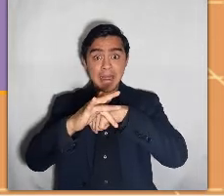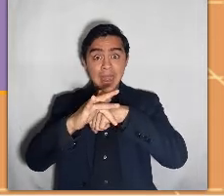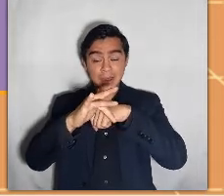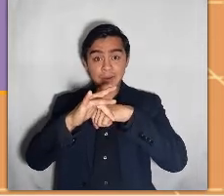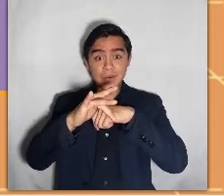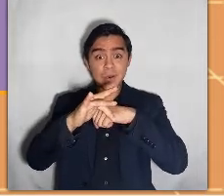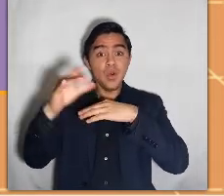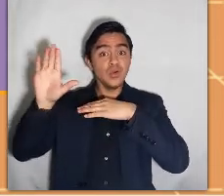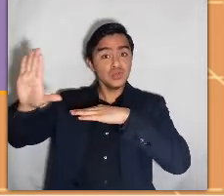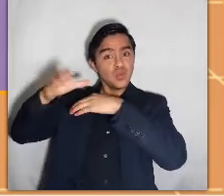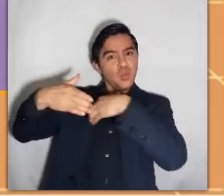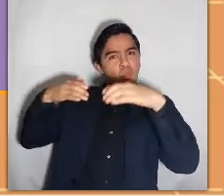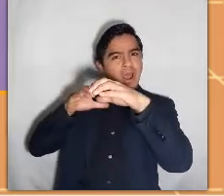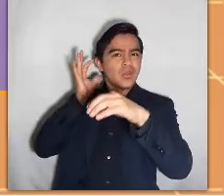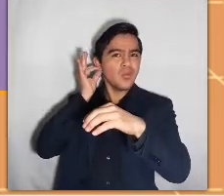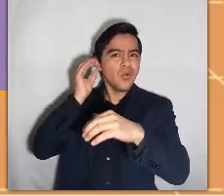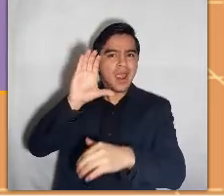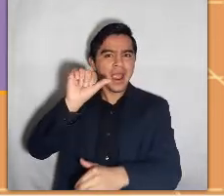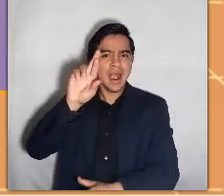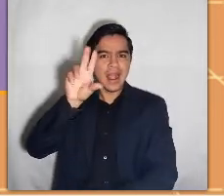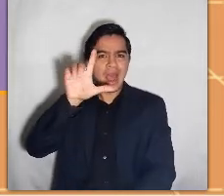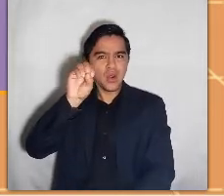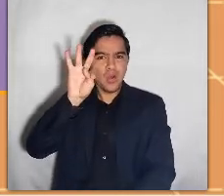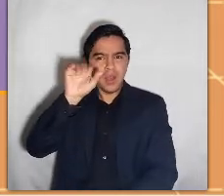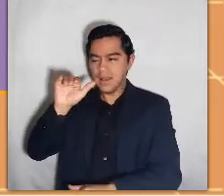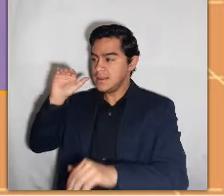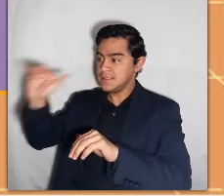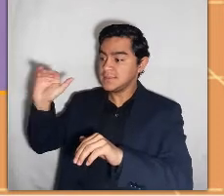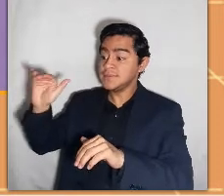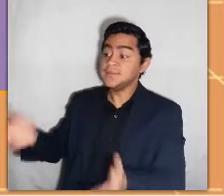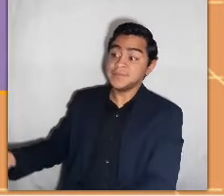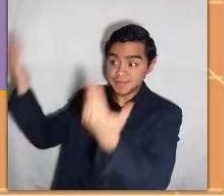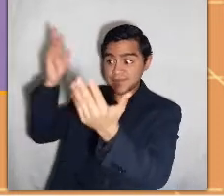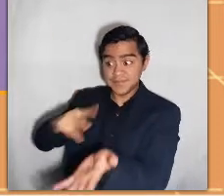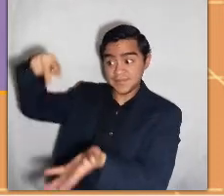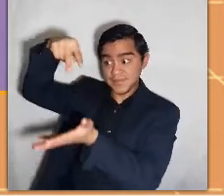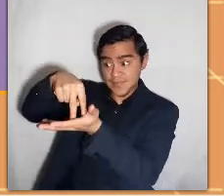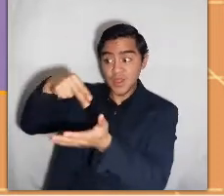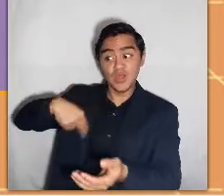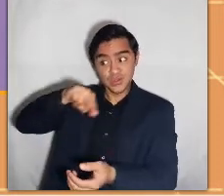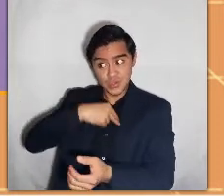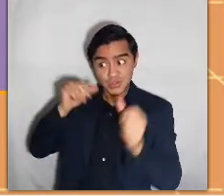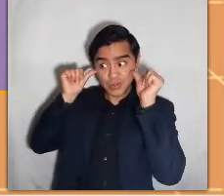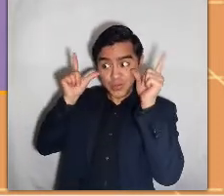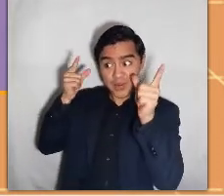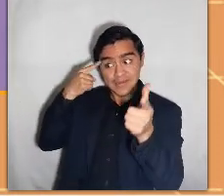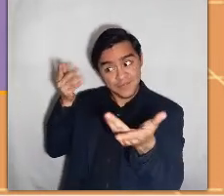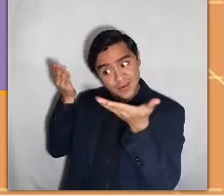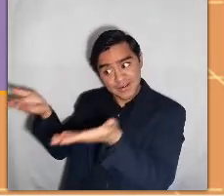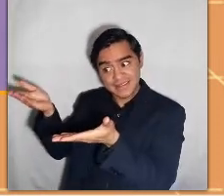fueron muy temprano al cuarto de Carlota para despertarla. Vamos Carlota, levántate.